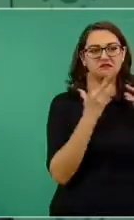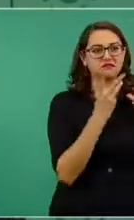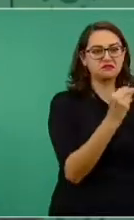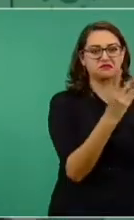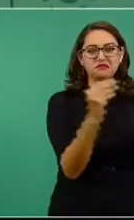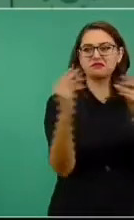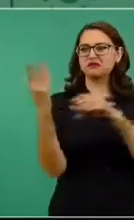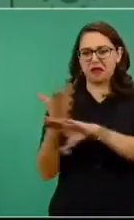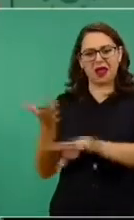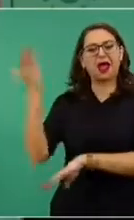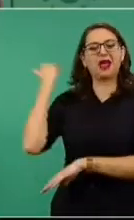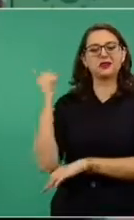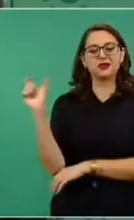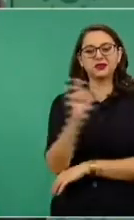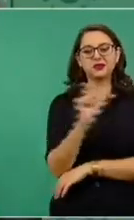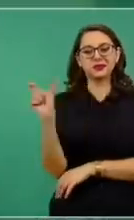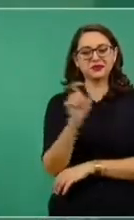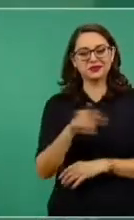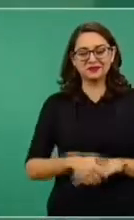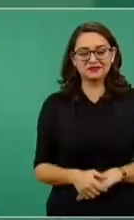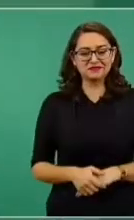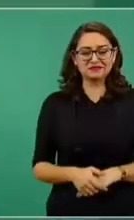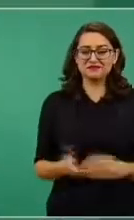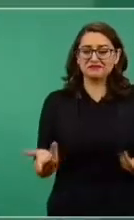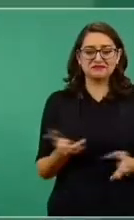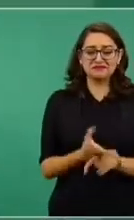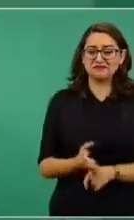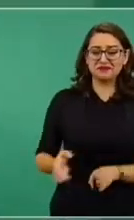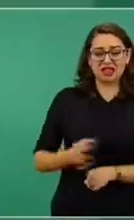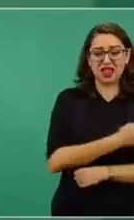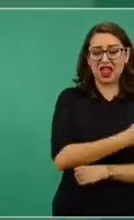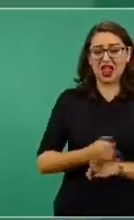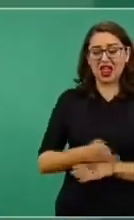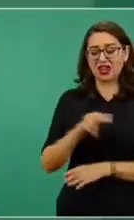¿Qué hicieron en el periodo neoliberal? Puras concesiones.